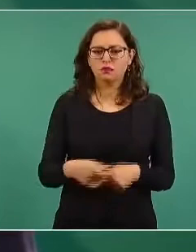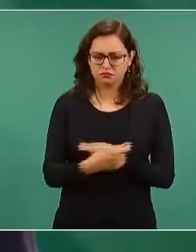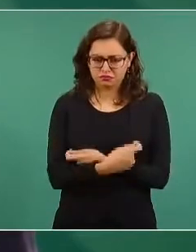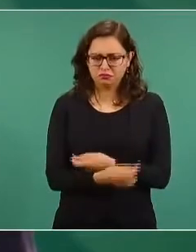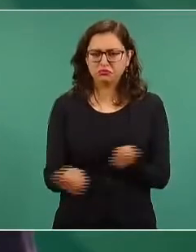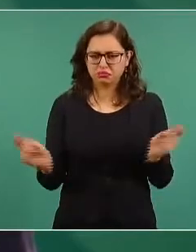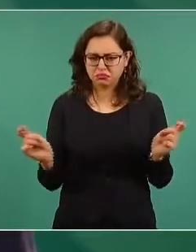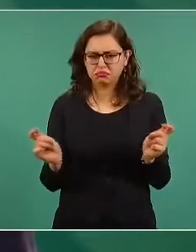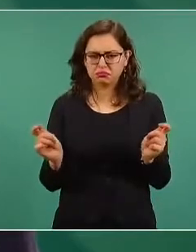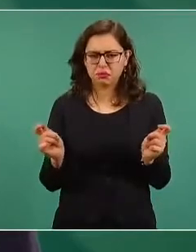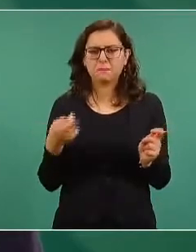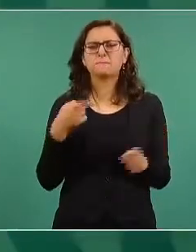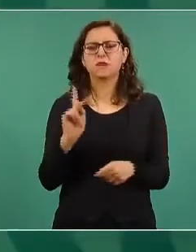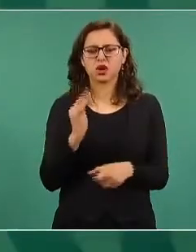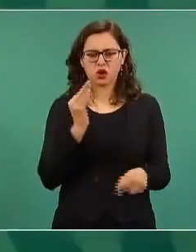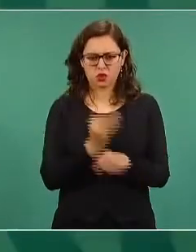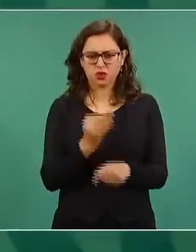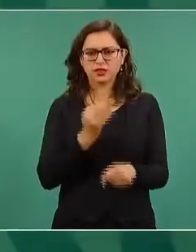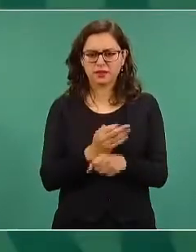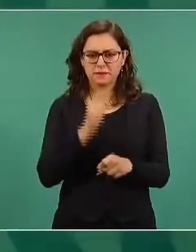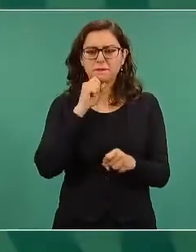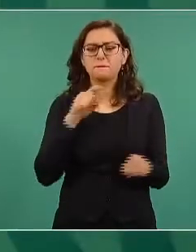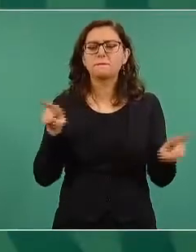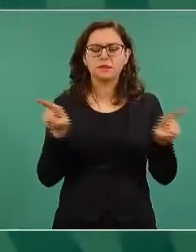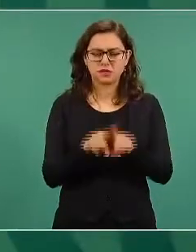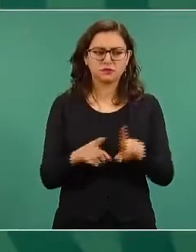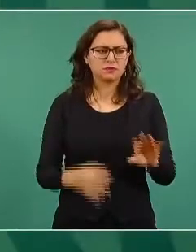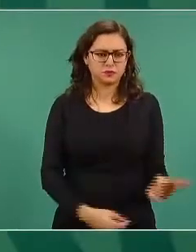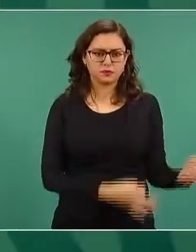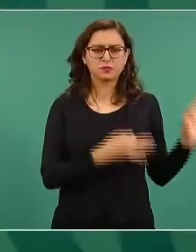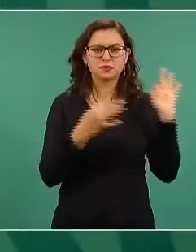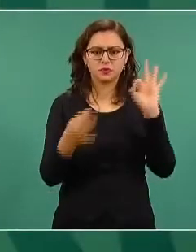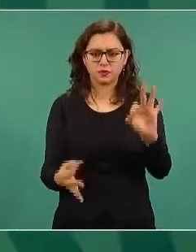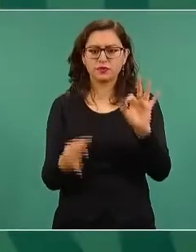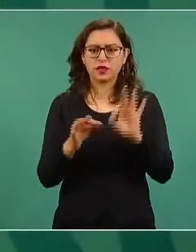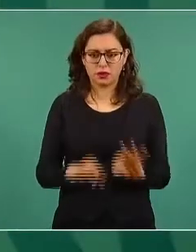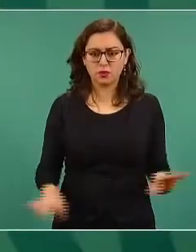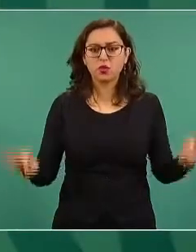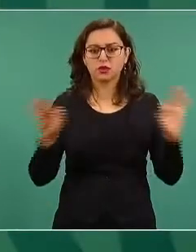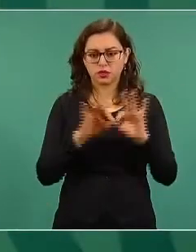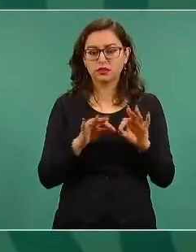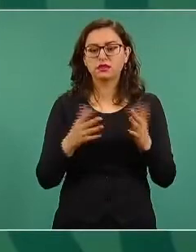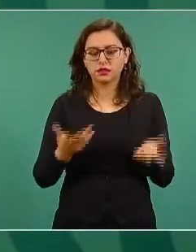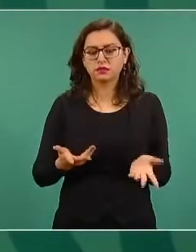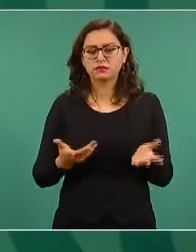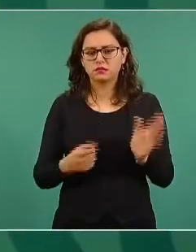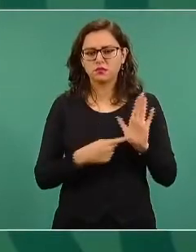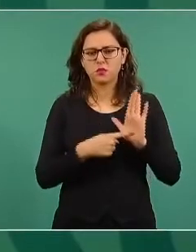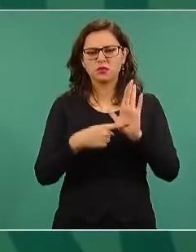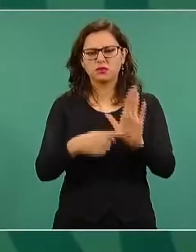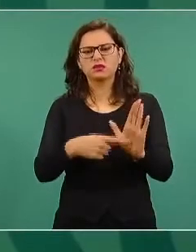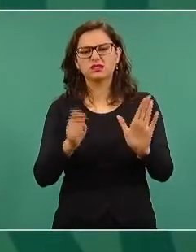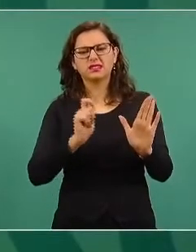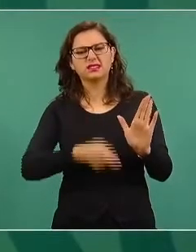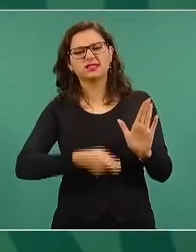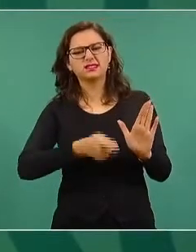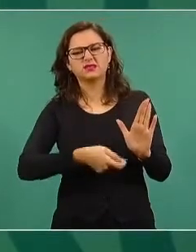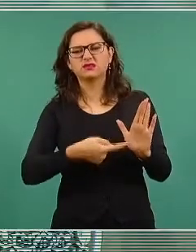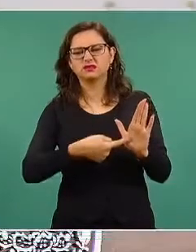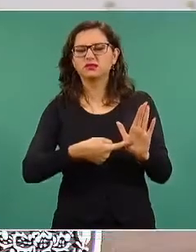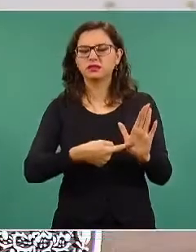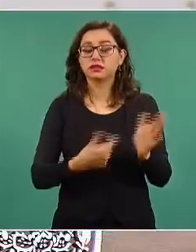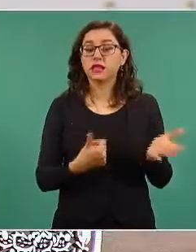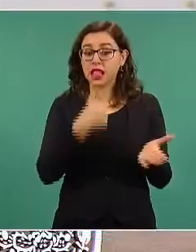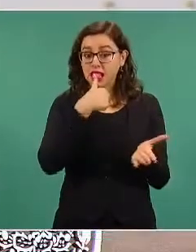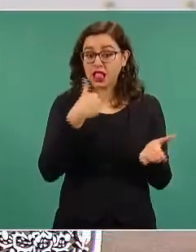es el momento de que se lea una carta que le